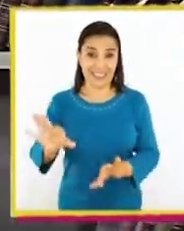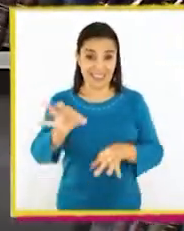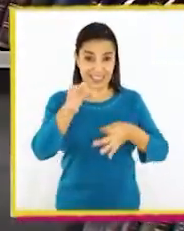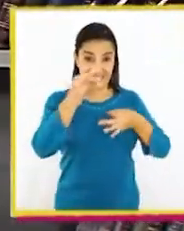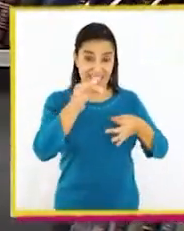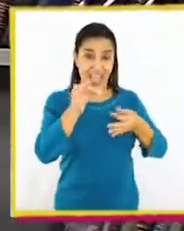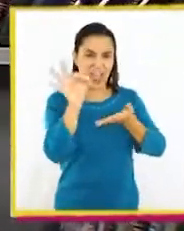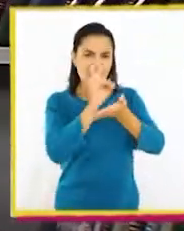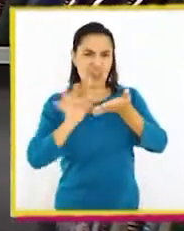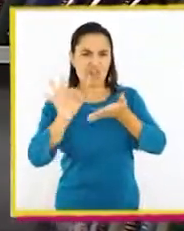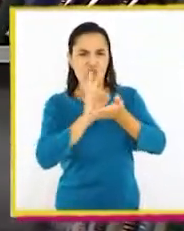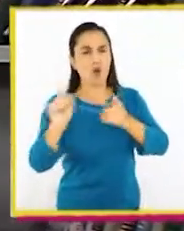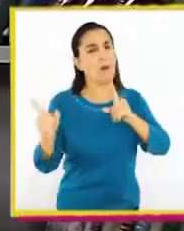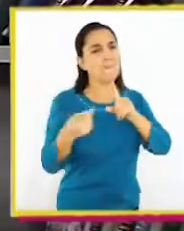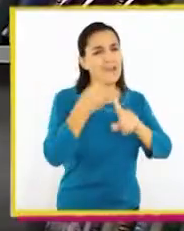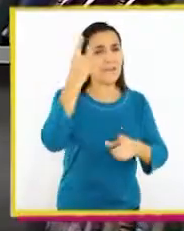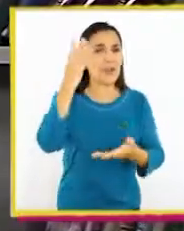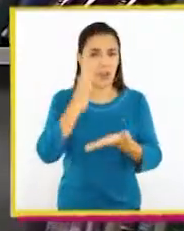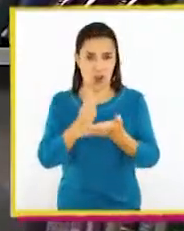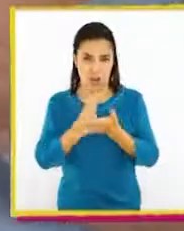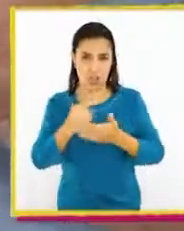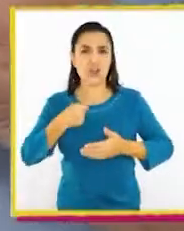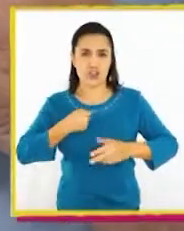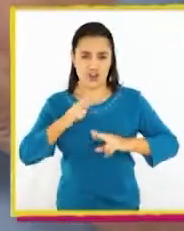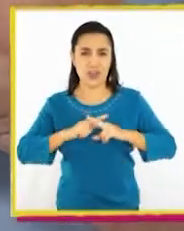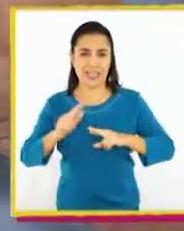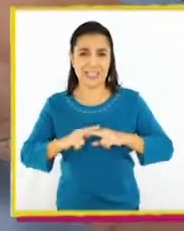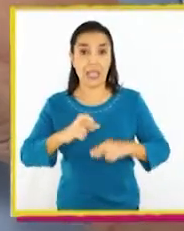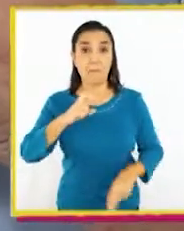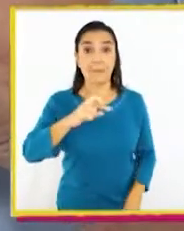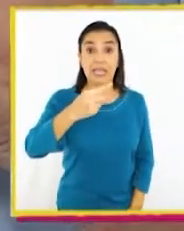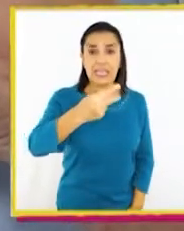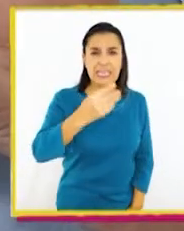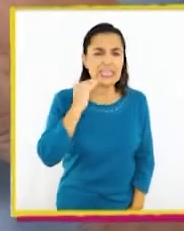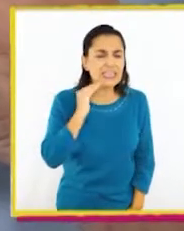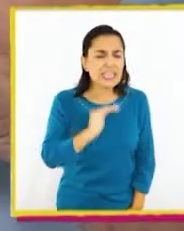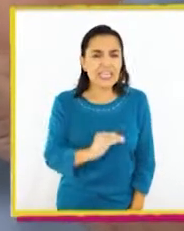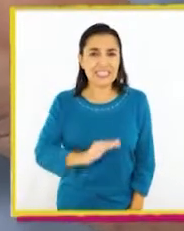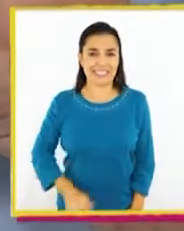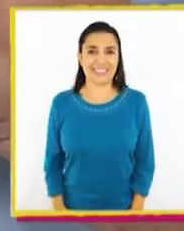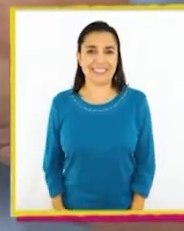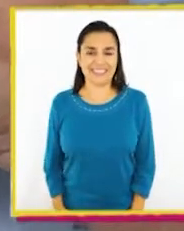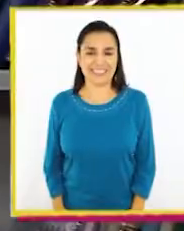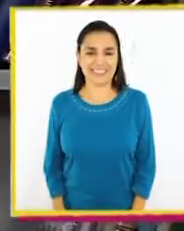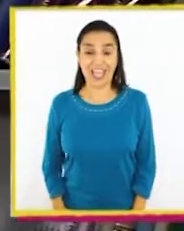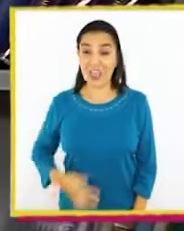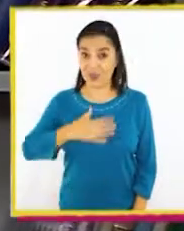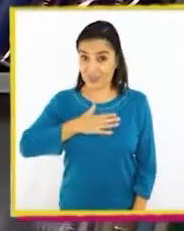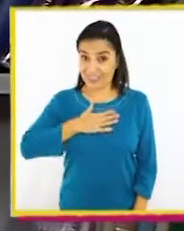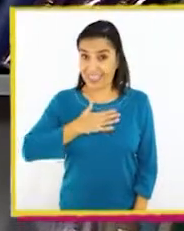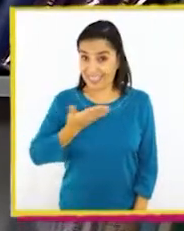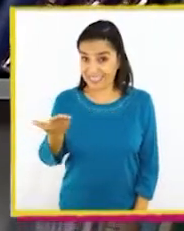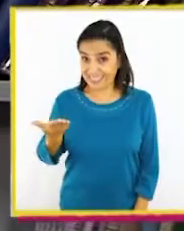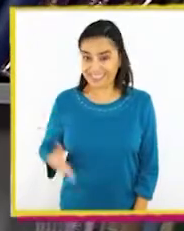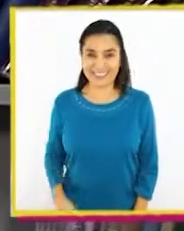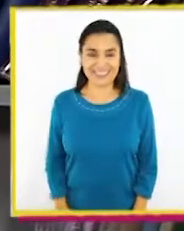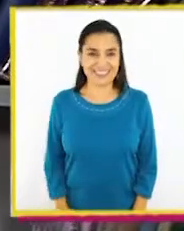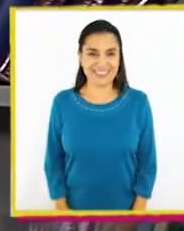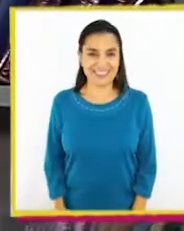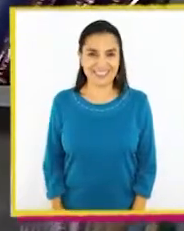El primer dibujo que hice en el colegio cuando estaba en prekínder. ¿Les gusta?